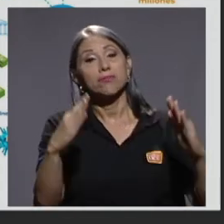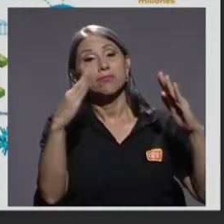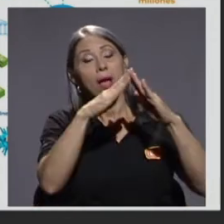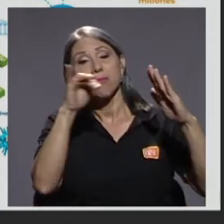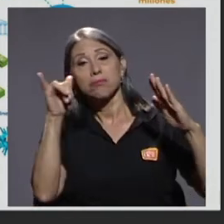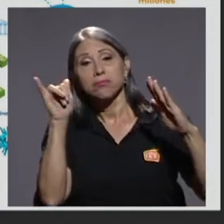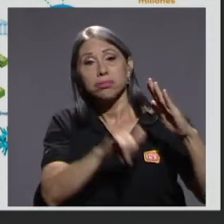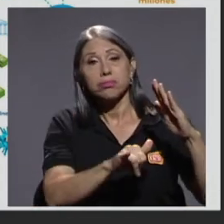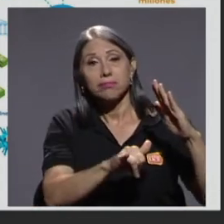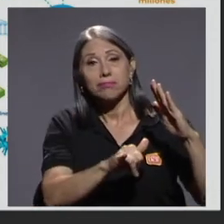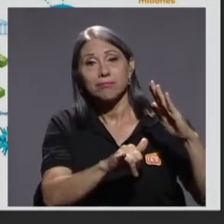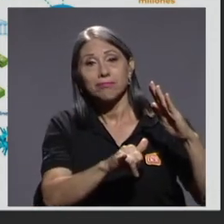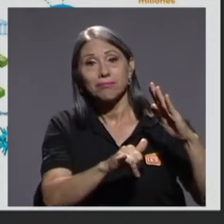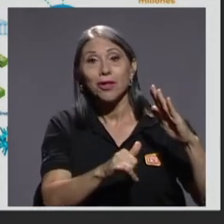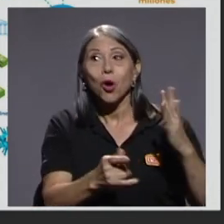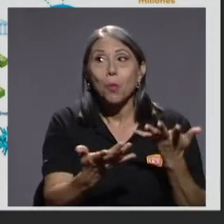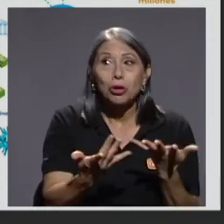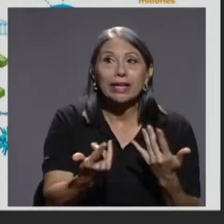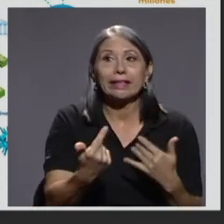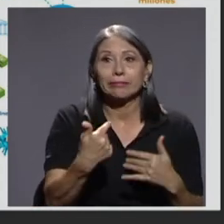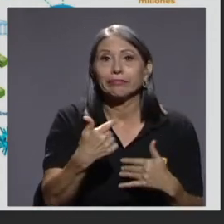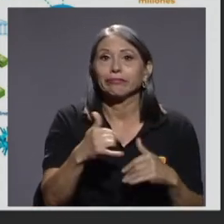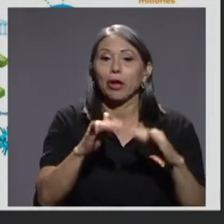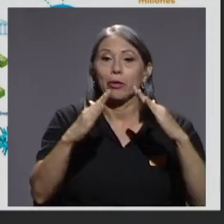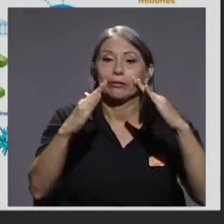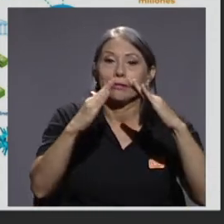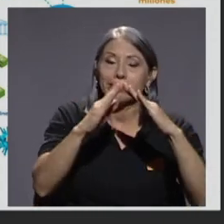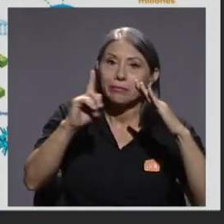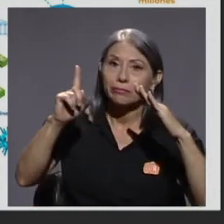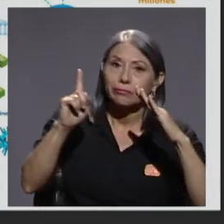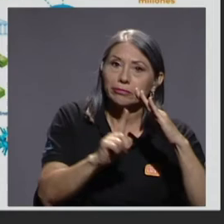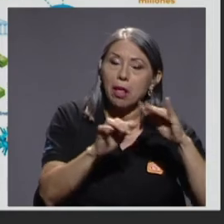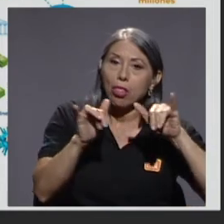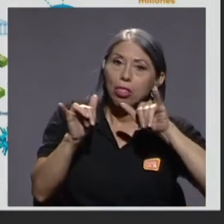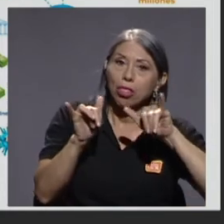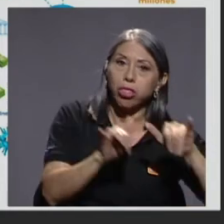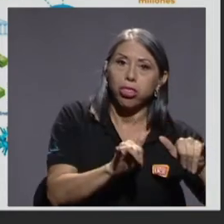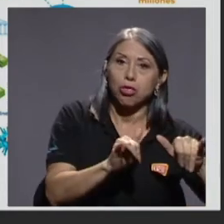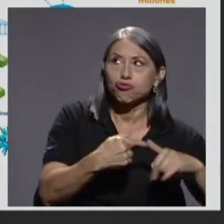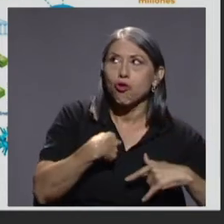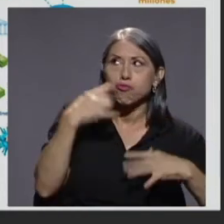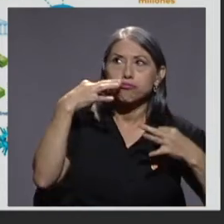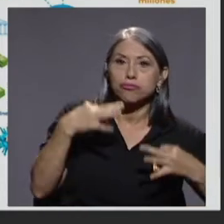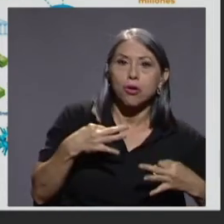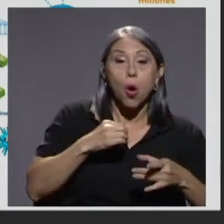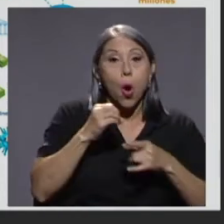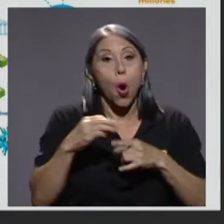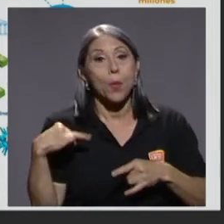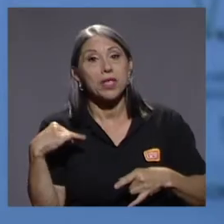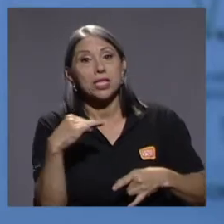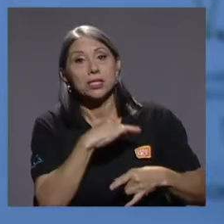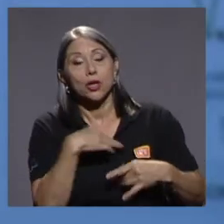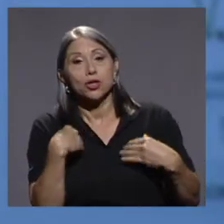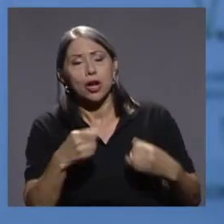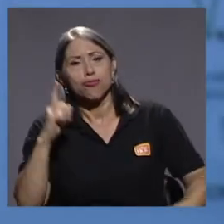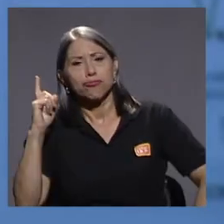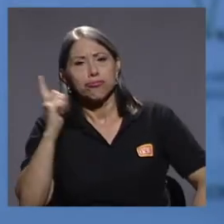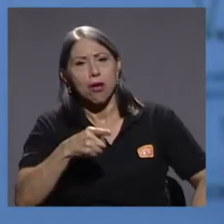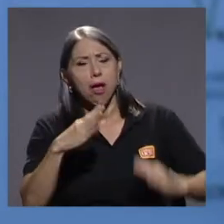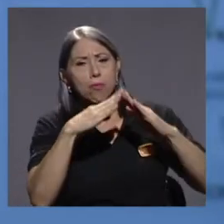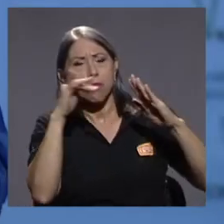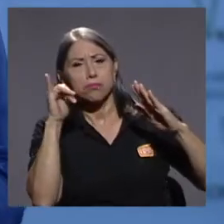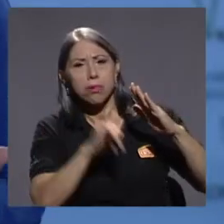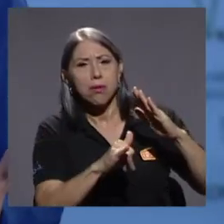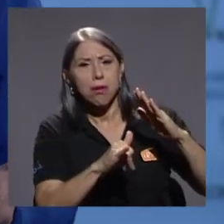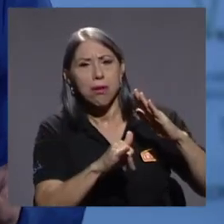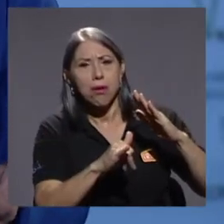autoconfinamiento o un confinamiento determinado por el Estado, por el Ministerio de Salud en este caso. Eso hace que no salgamos,